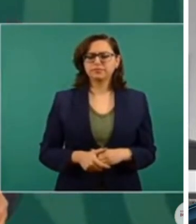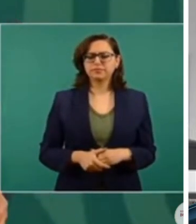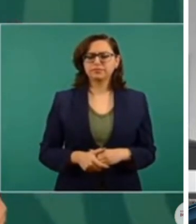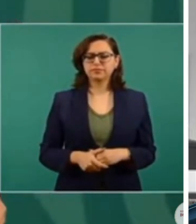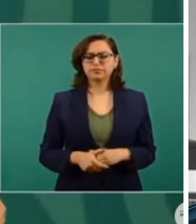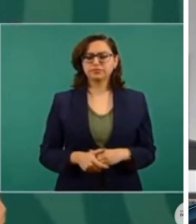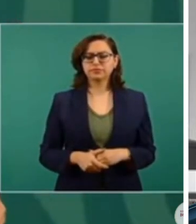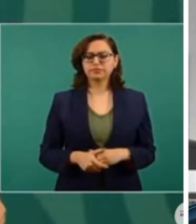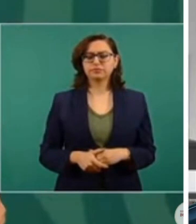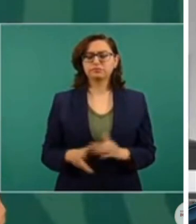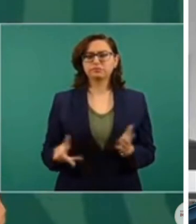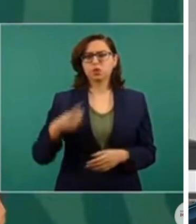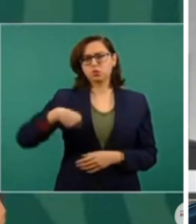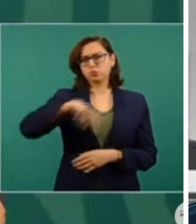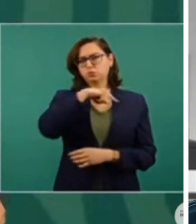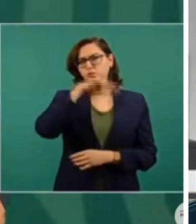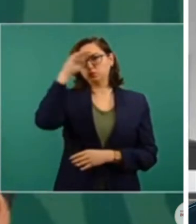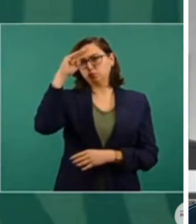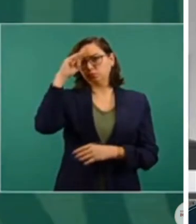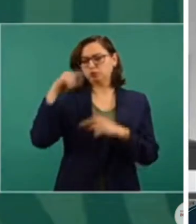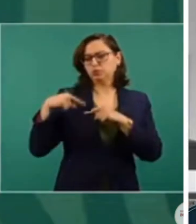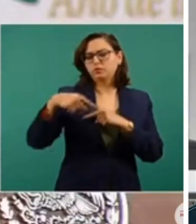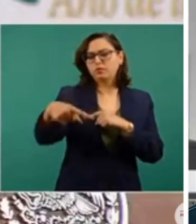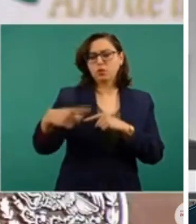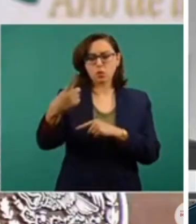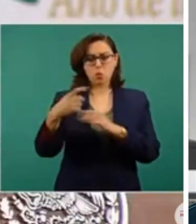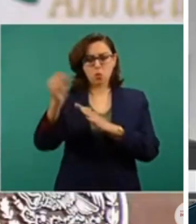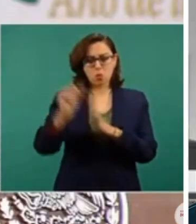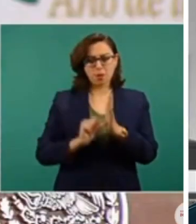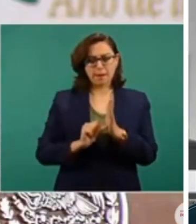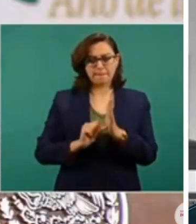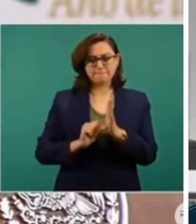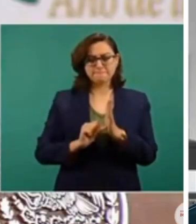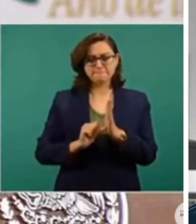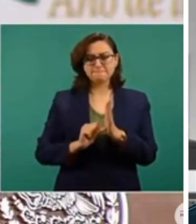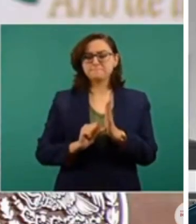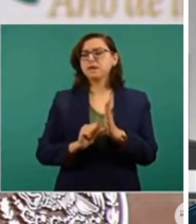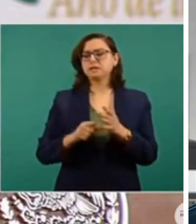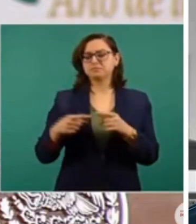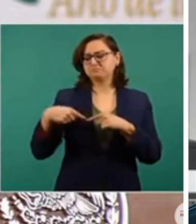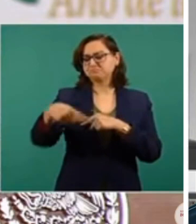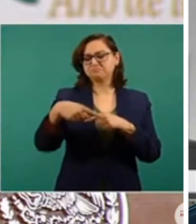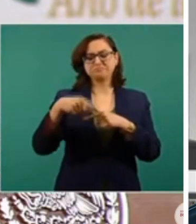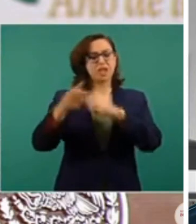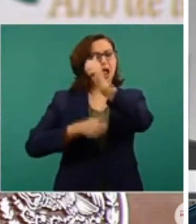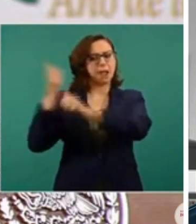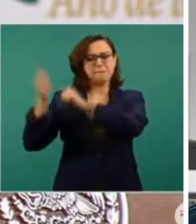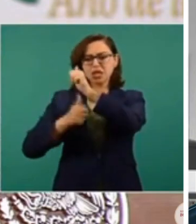calculando que este mes quedan vacunados todos los adultos mayores,